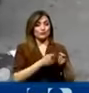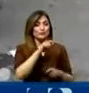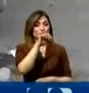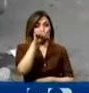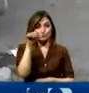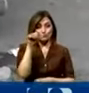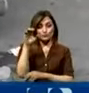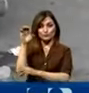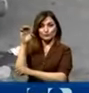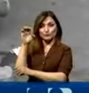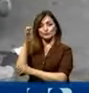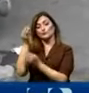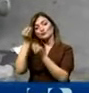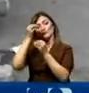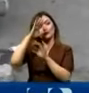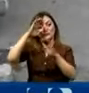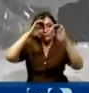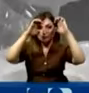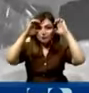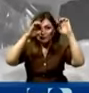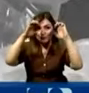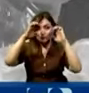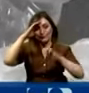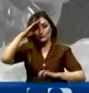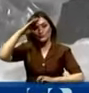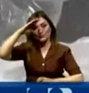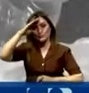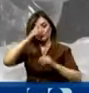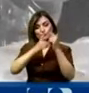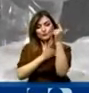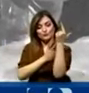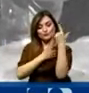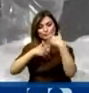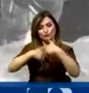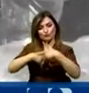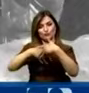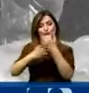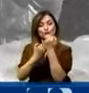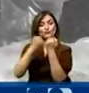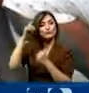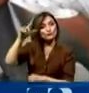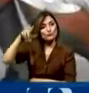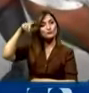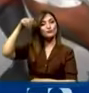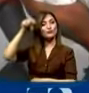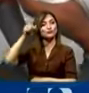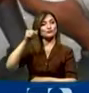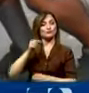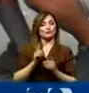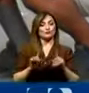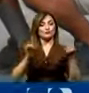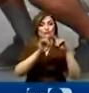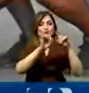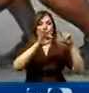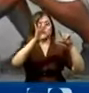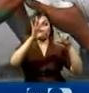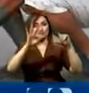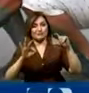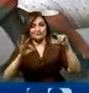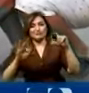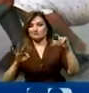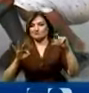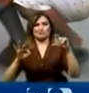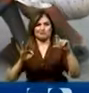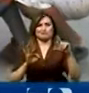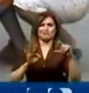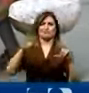estrategia de policía y militares conjuntamente con el apoyo del gobierno para bajar las cifras, pero está pasando lo contrario, van al alza. Son casi 300 muertes en lo